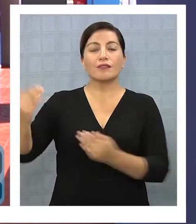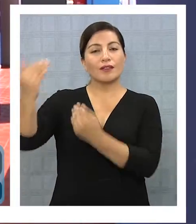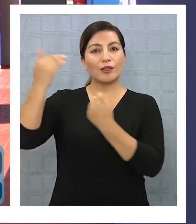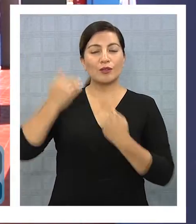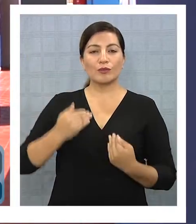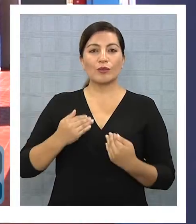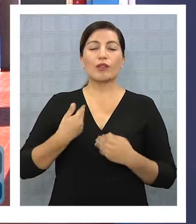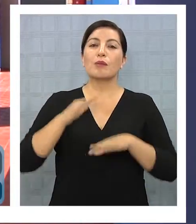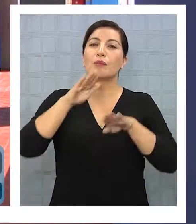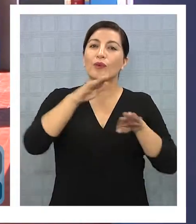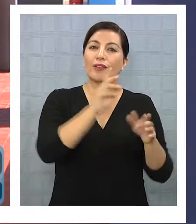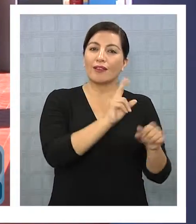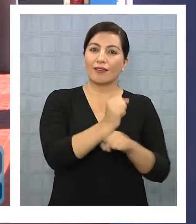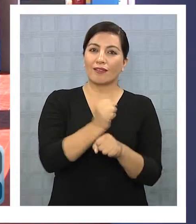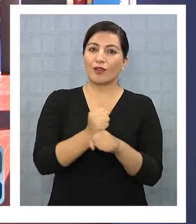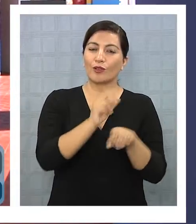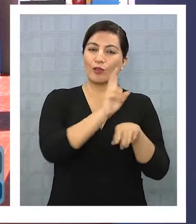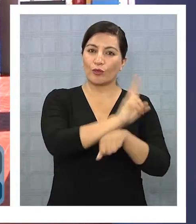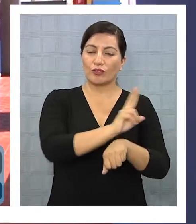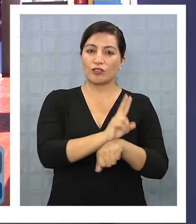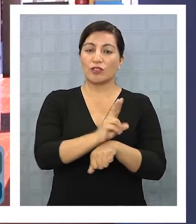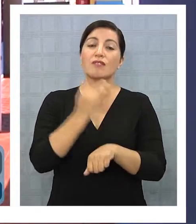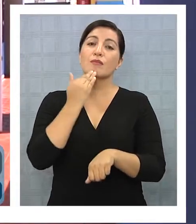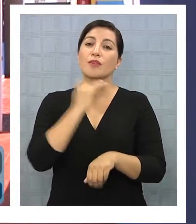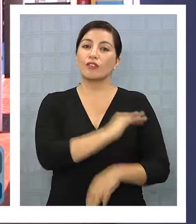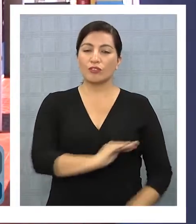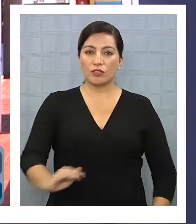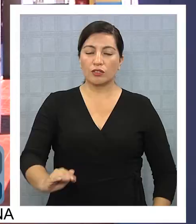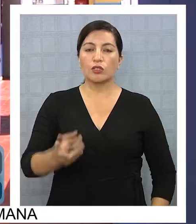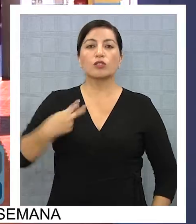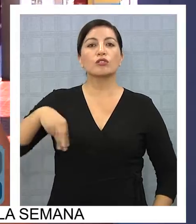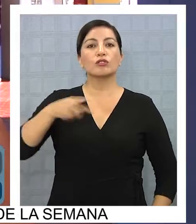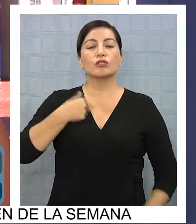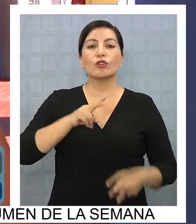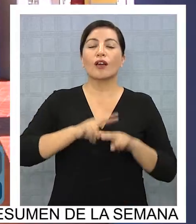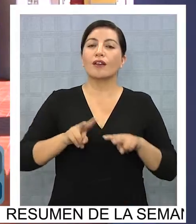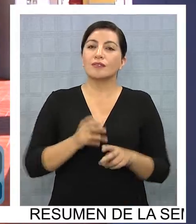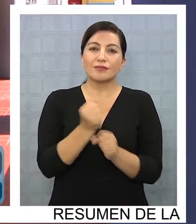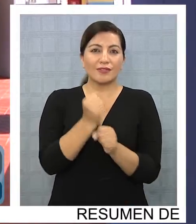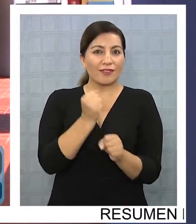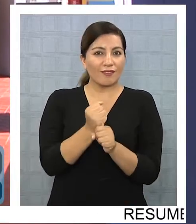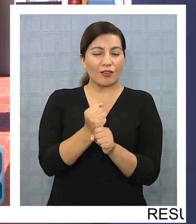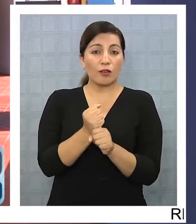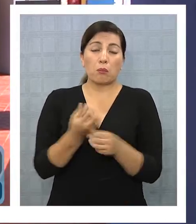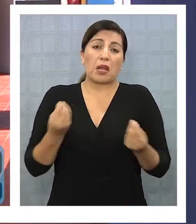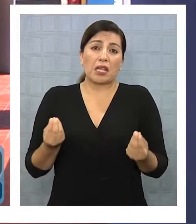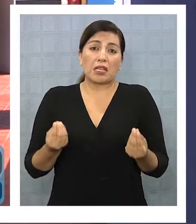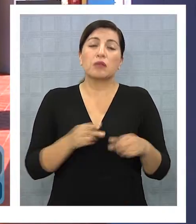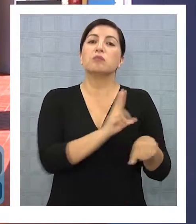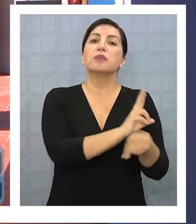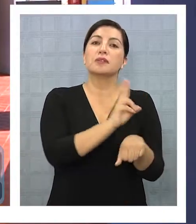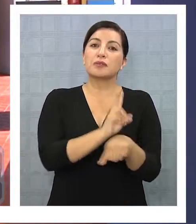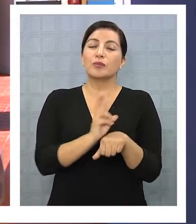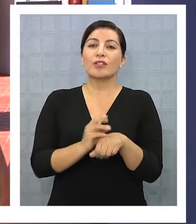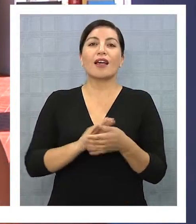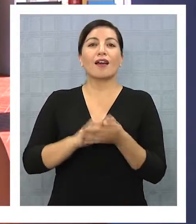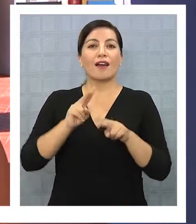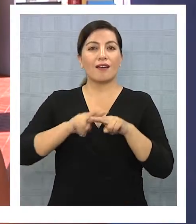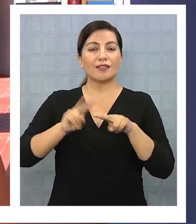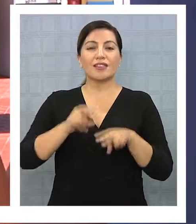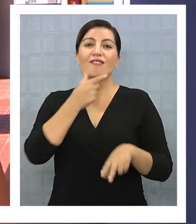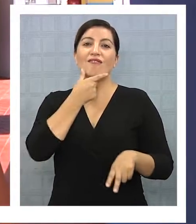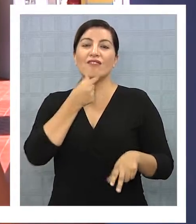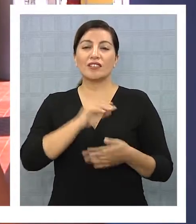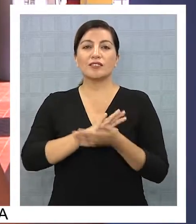apoyar a la labor docente y también del alumno. Nosotros tenemos que generar las condiciones para que al profesor se le pueda facilitar